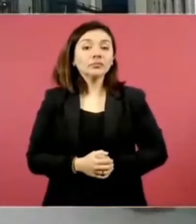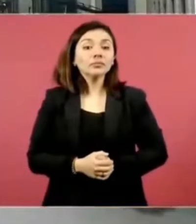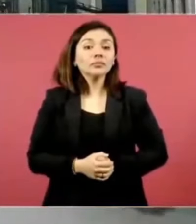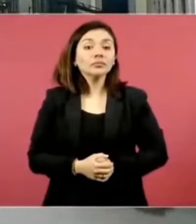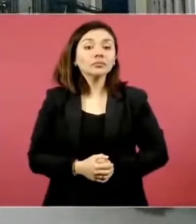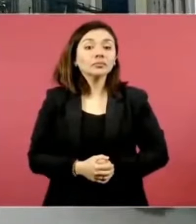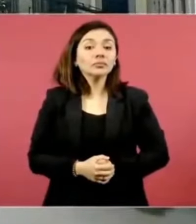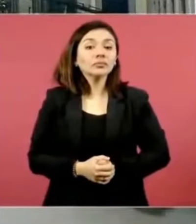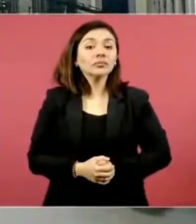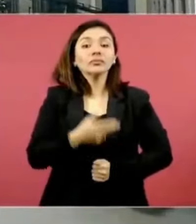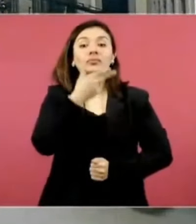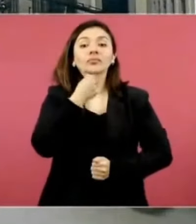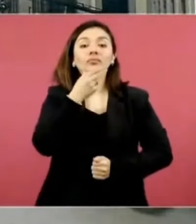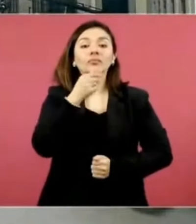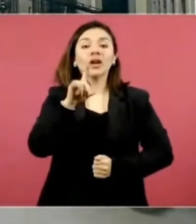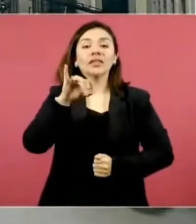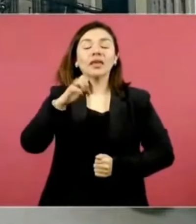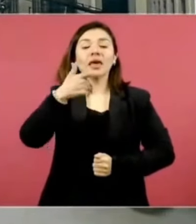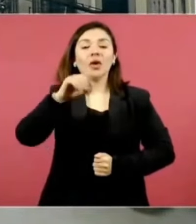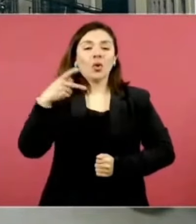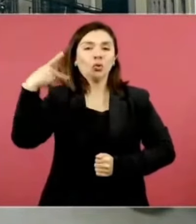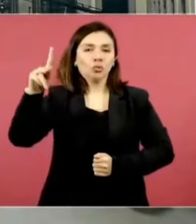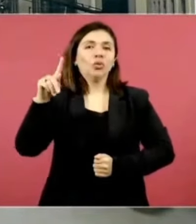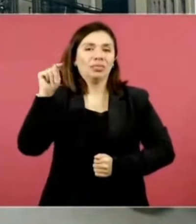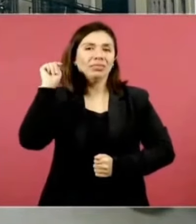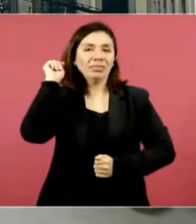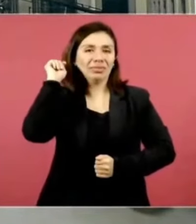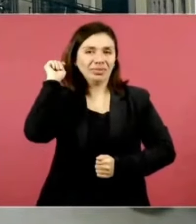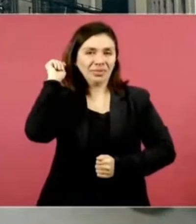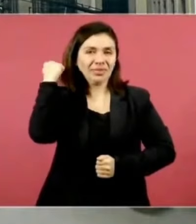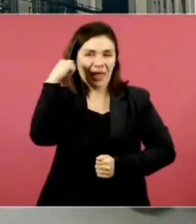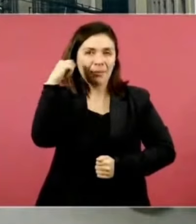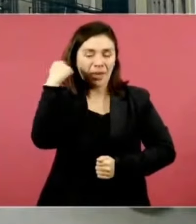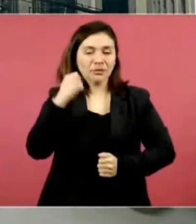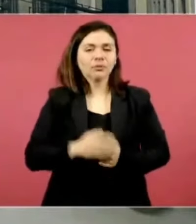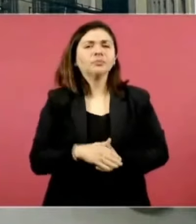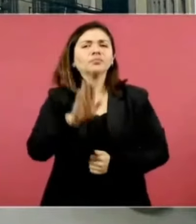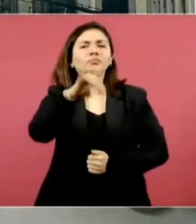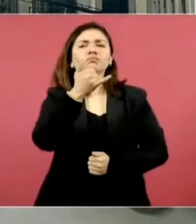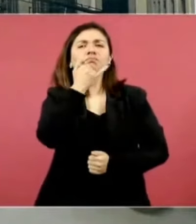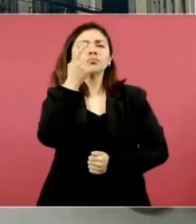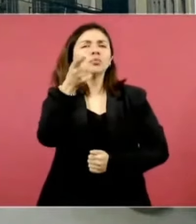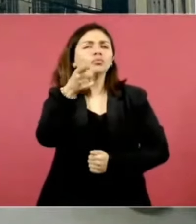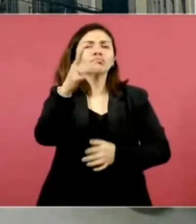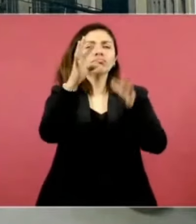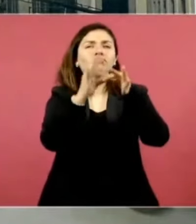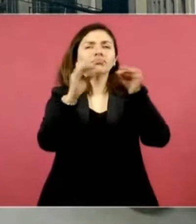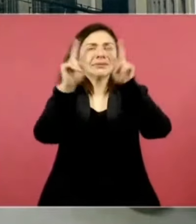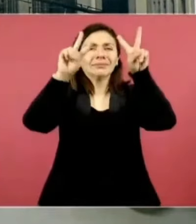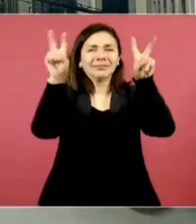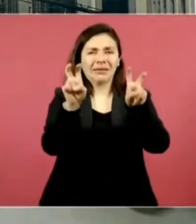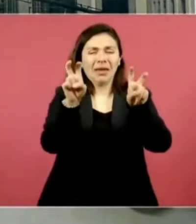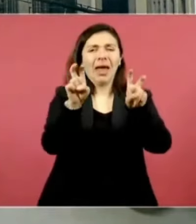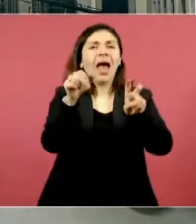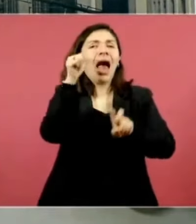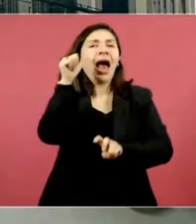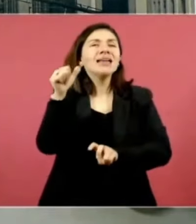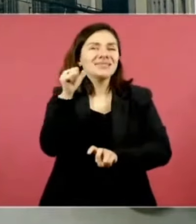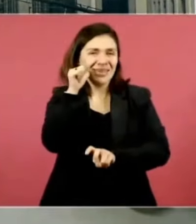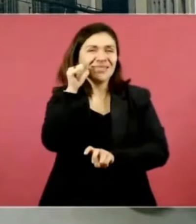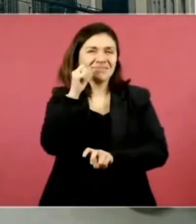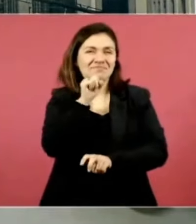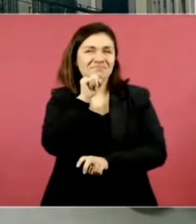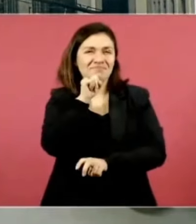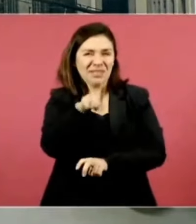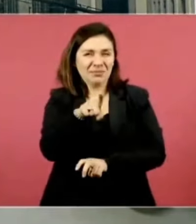Diego Elias Cedillo, el Sistema Informativo de Tabasco, diario presente. Señor Presidente, nada más hondando un poco en el tema que ocurrió el día de ayer, que